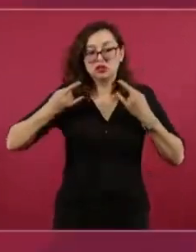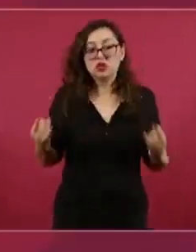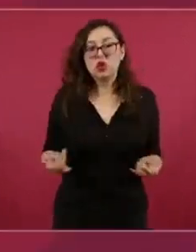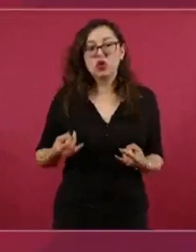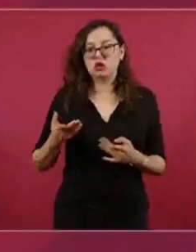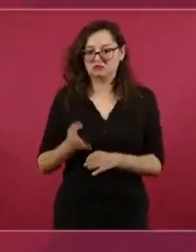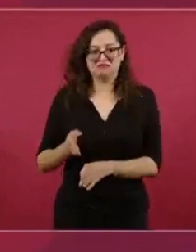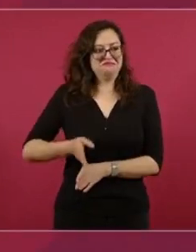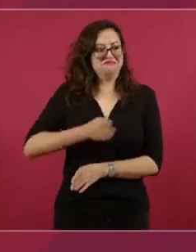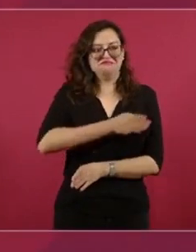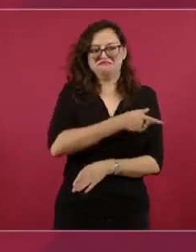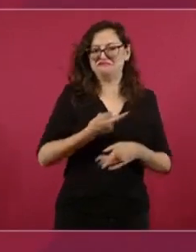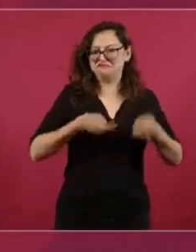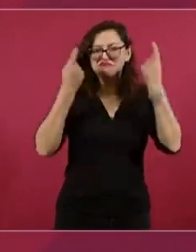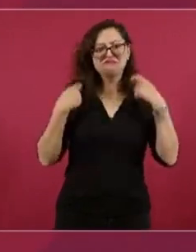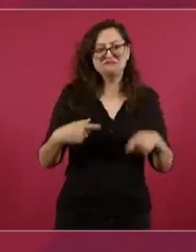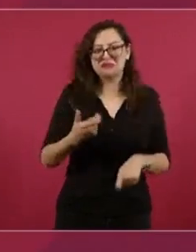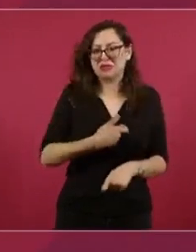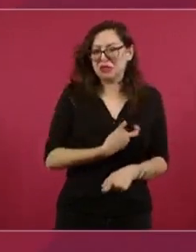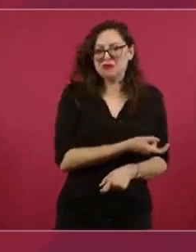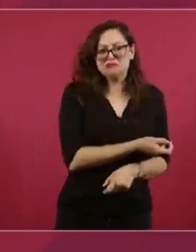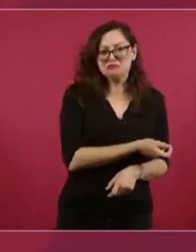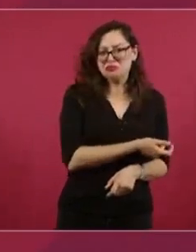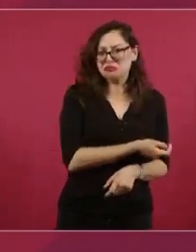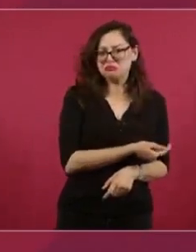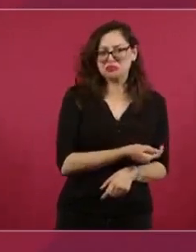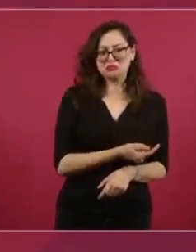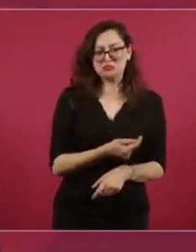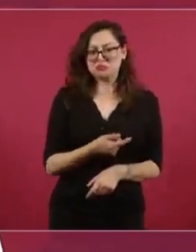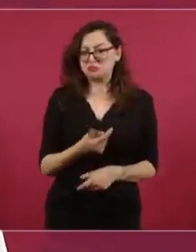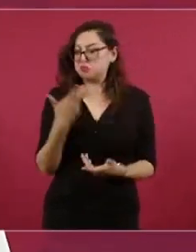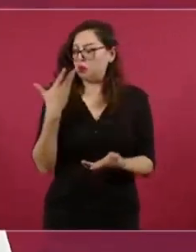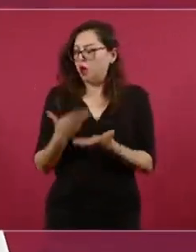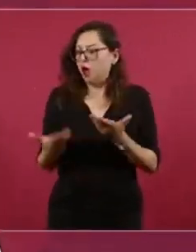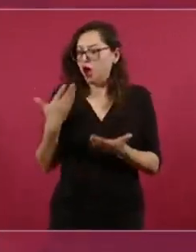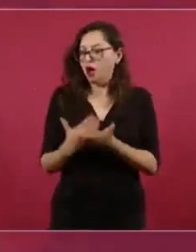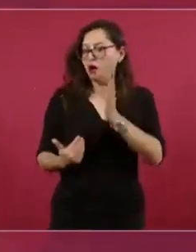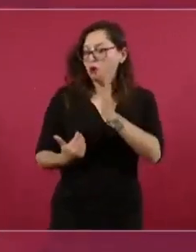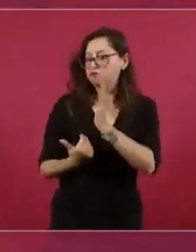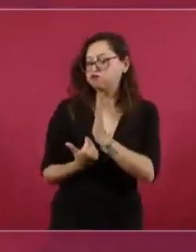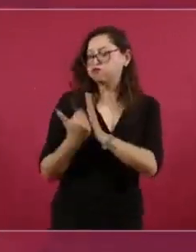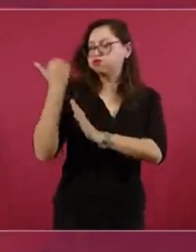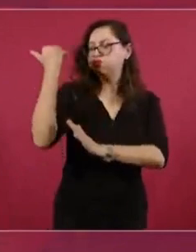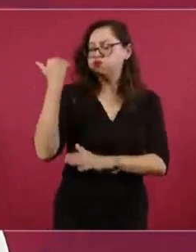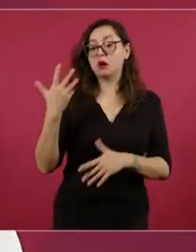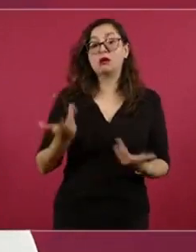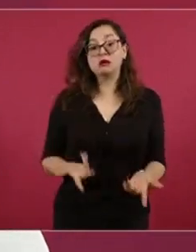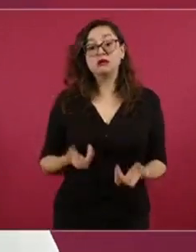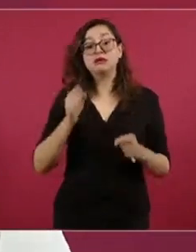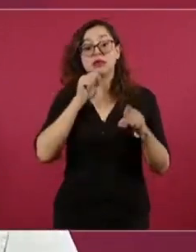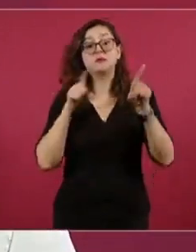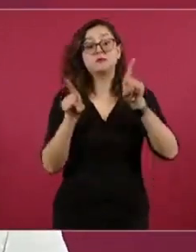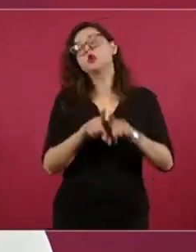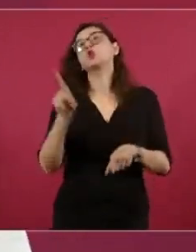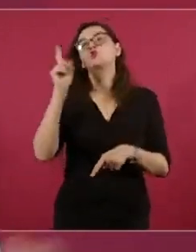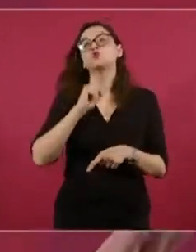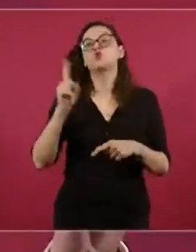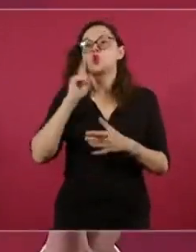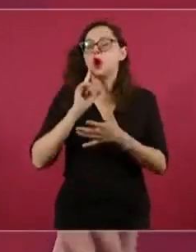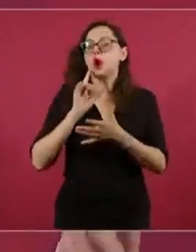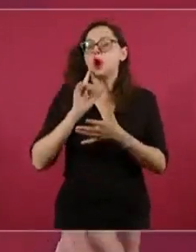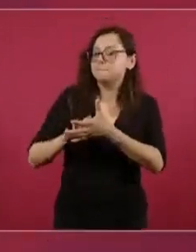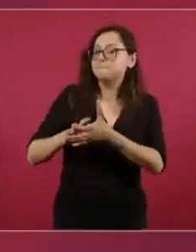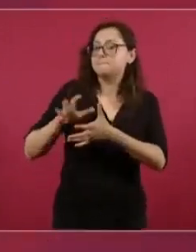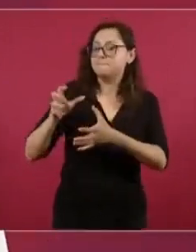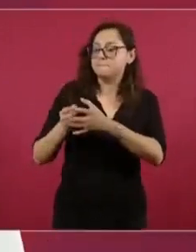resultados de medallas, resultados históricos de participación, cada vez más la permanencia de la mujer y el protagonismo de las mujeres en el deporte, sin de